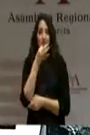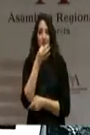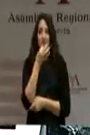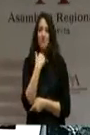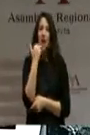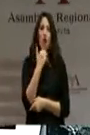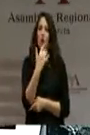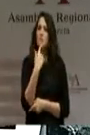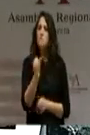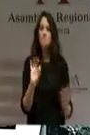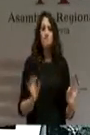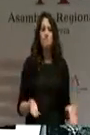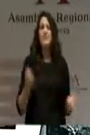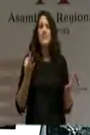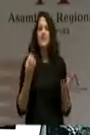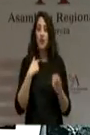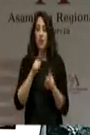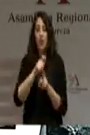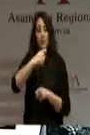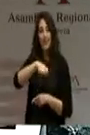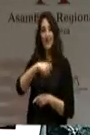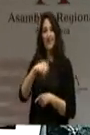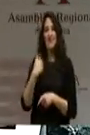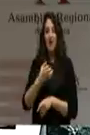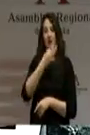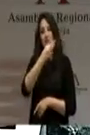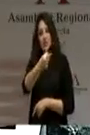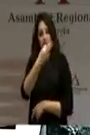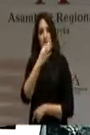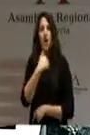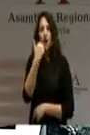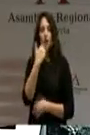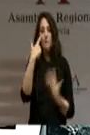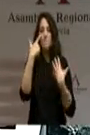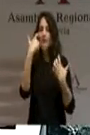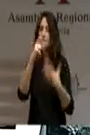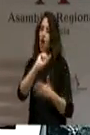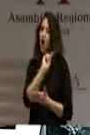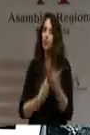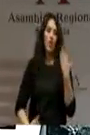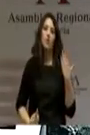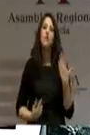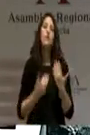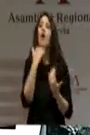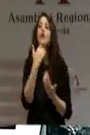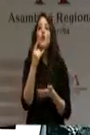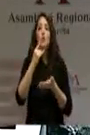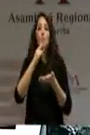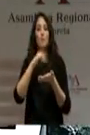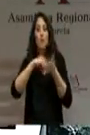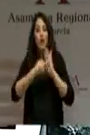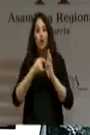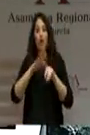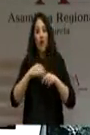para dar relevo a un presidente que ya mostraba signos evidentes, señales de agotamiento, con falta de proyecto para la región.